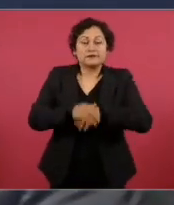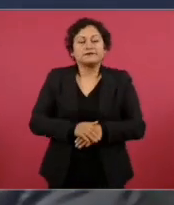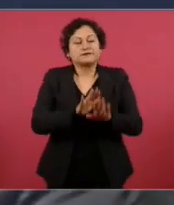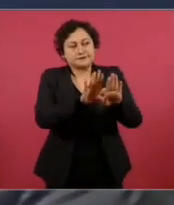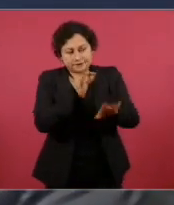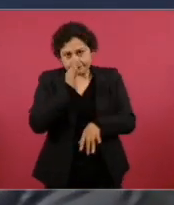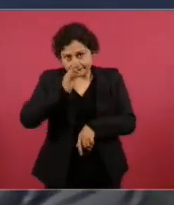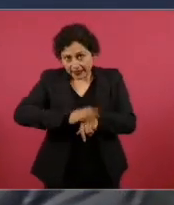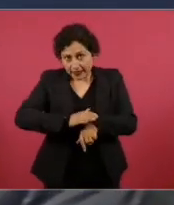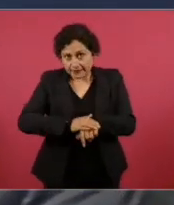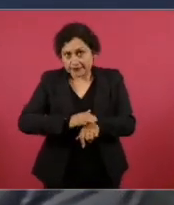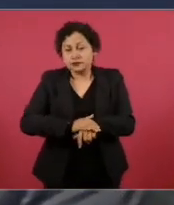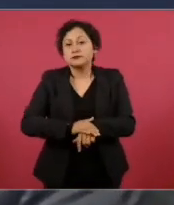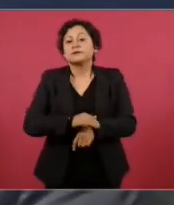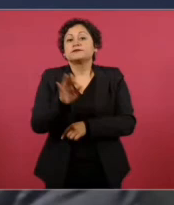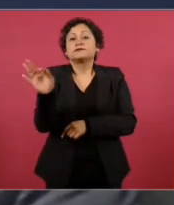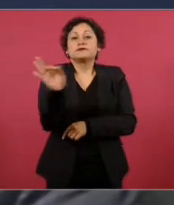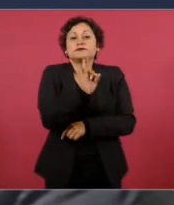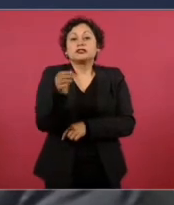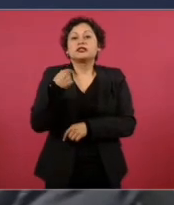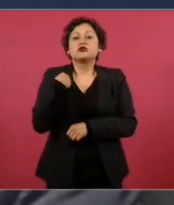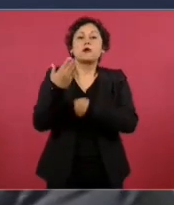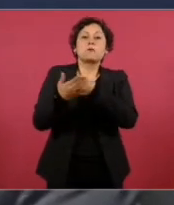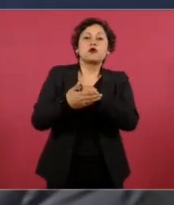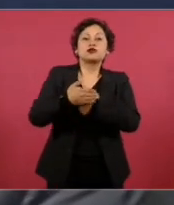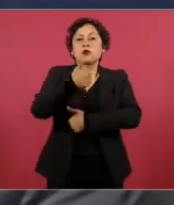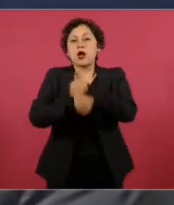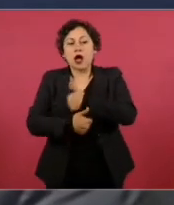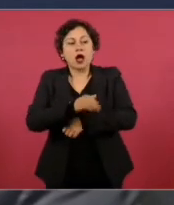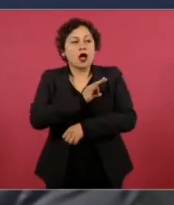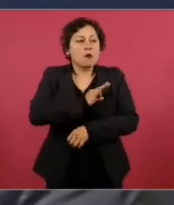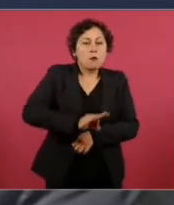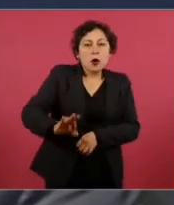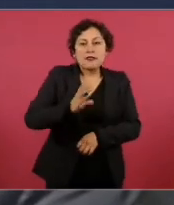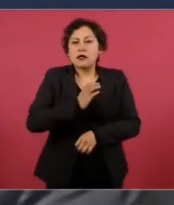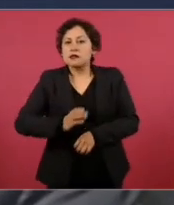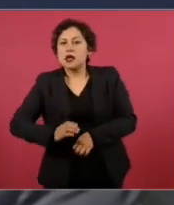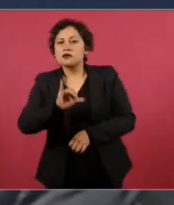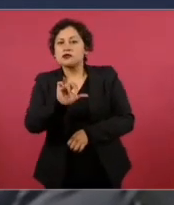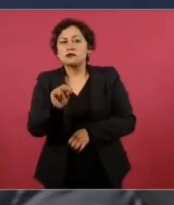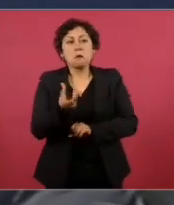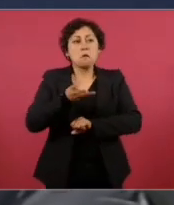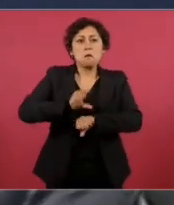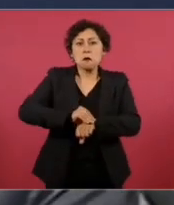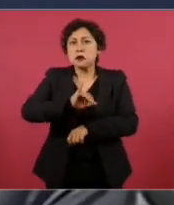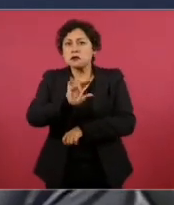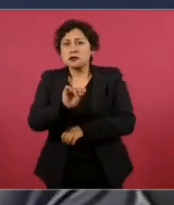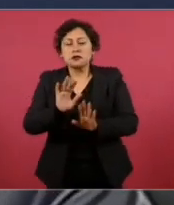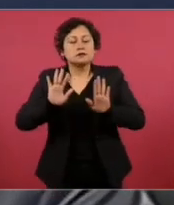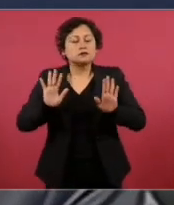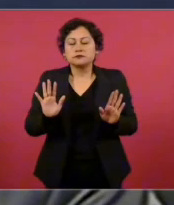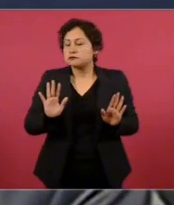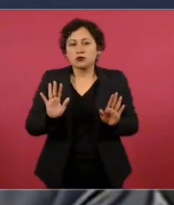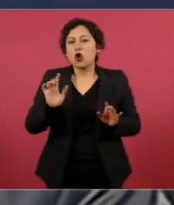pase, sea o no sea candidato, me permitan o no me lo permitan, de todas maneras